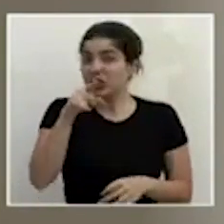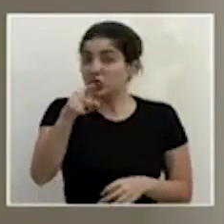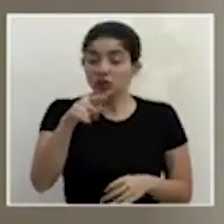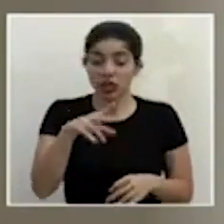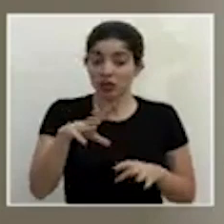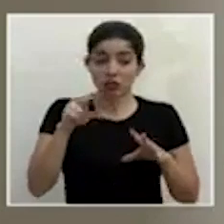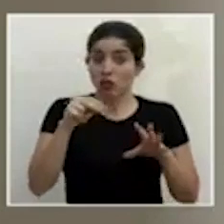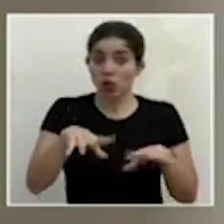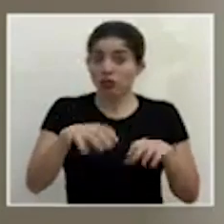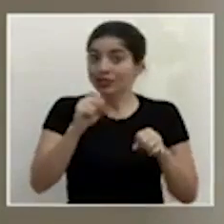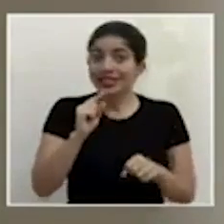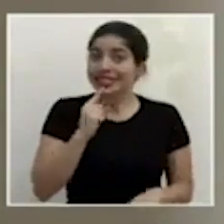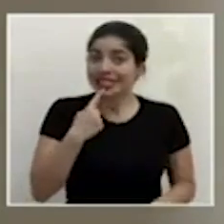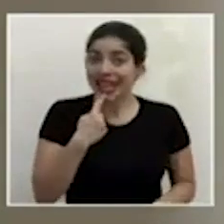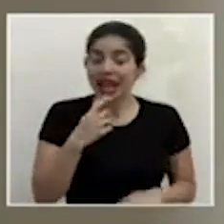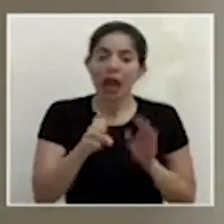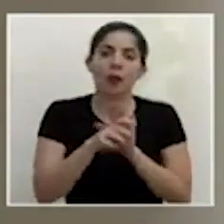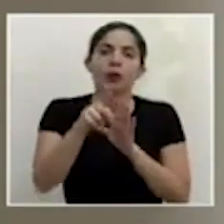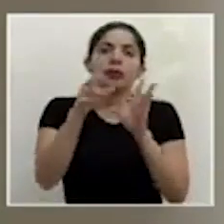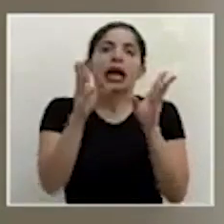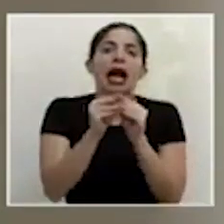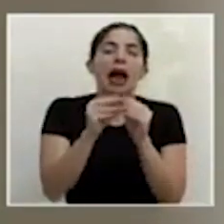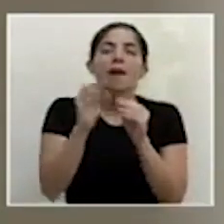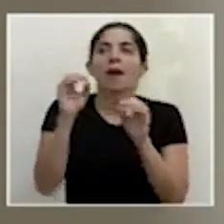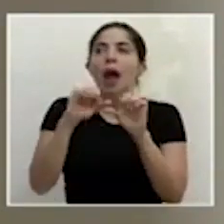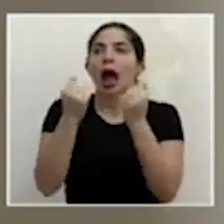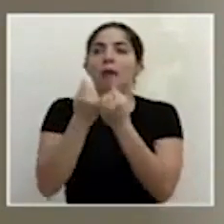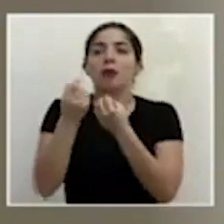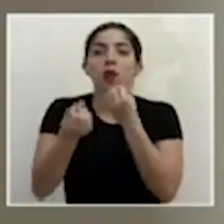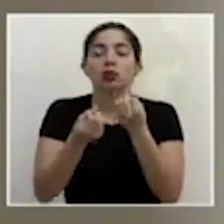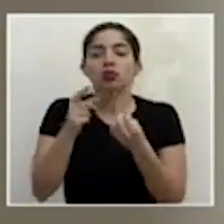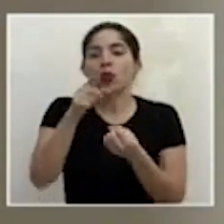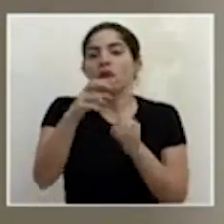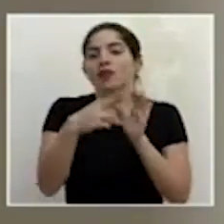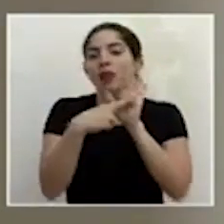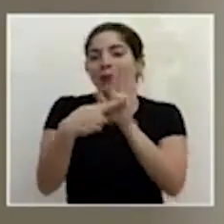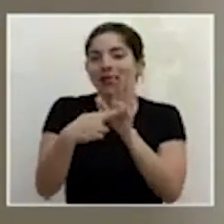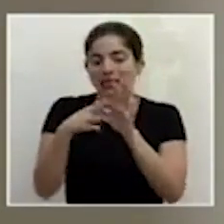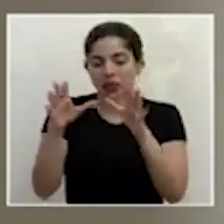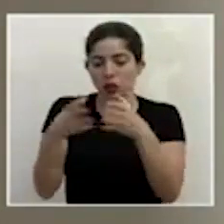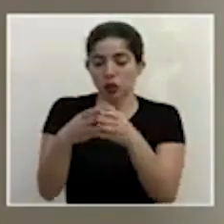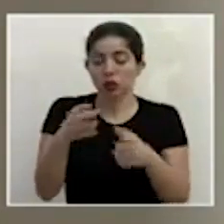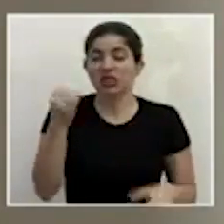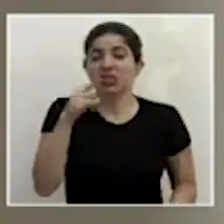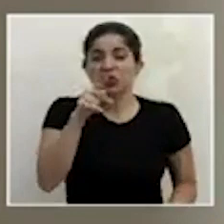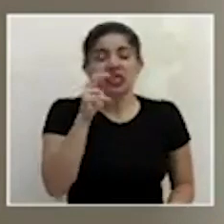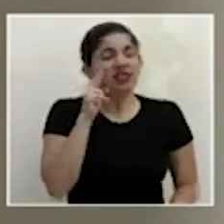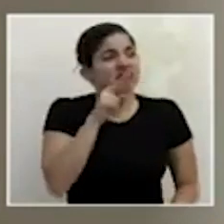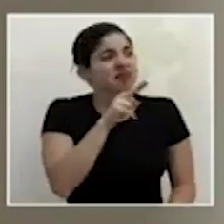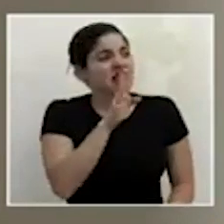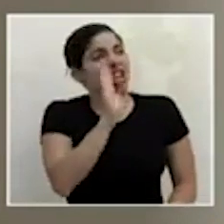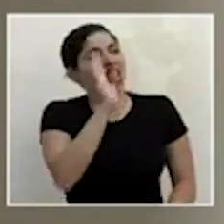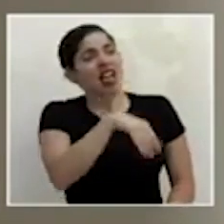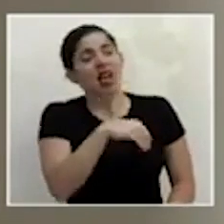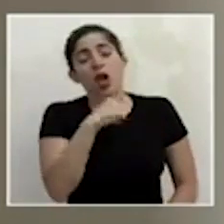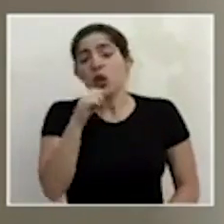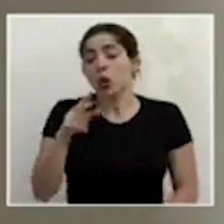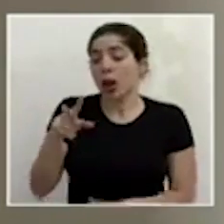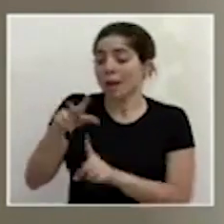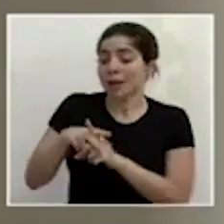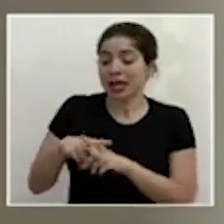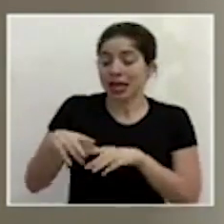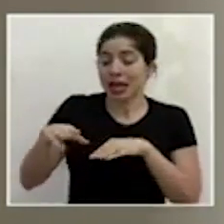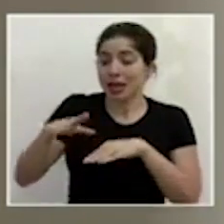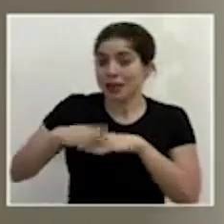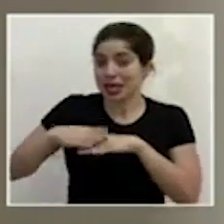seriedad que se requiere usted es cámara usted es sector productivo usted es representante sectorial si no lo aplica tal cual los requisitos mínimos se